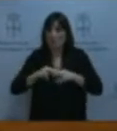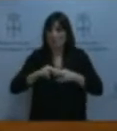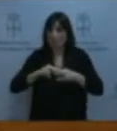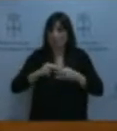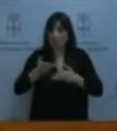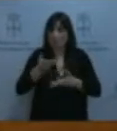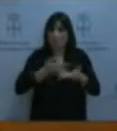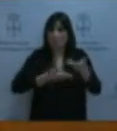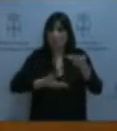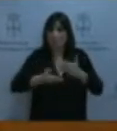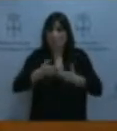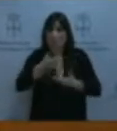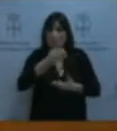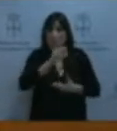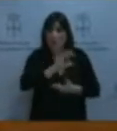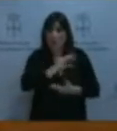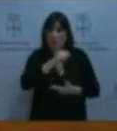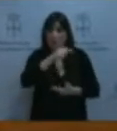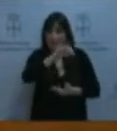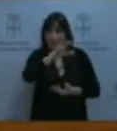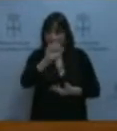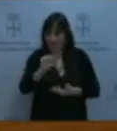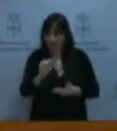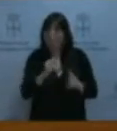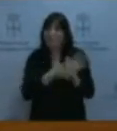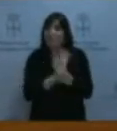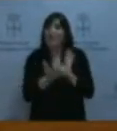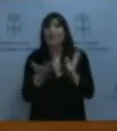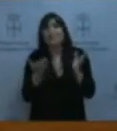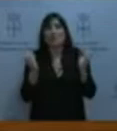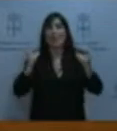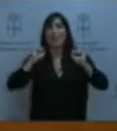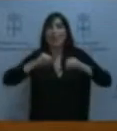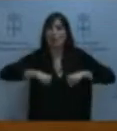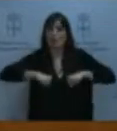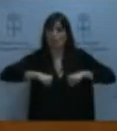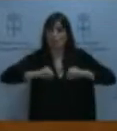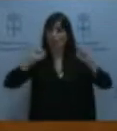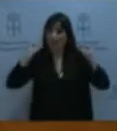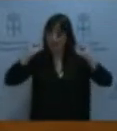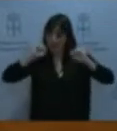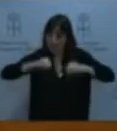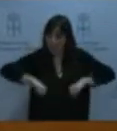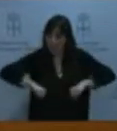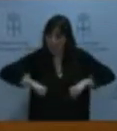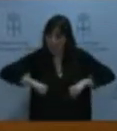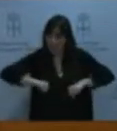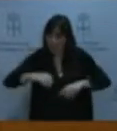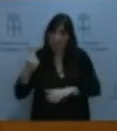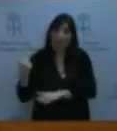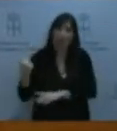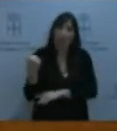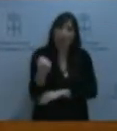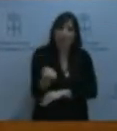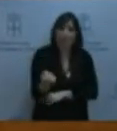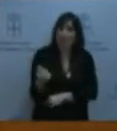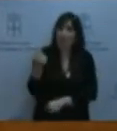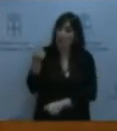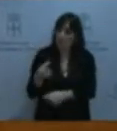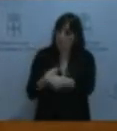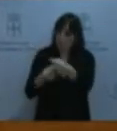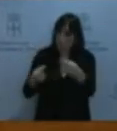acuerdo que llevó al apoyo de los presupuestos que también llevaba el Partido Popular